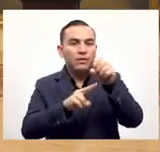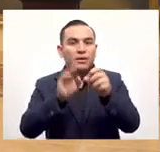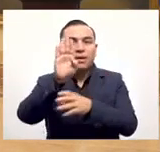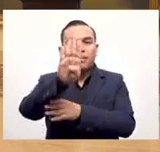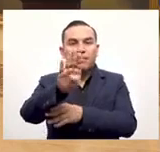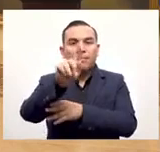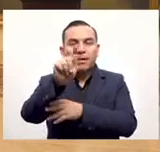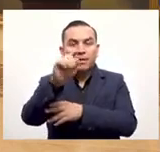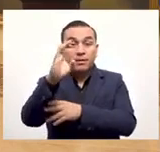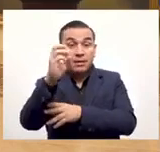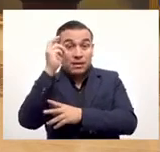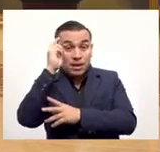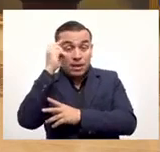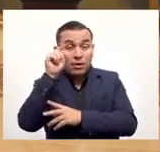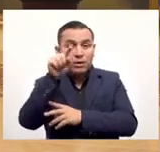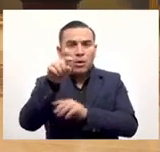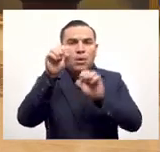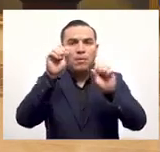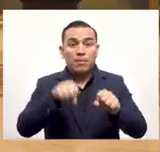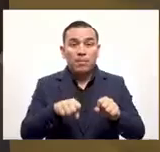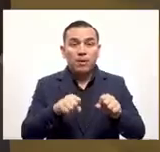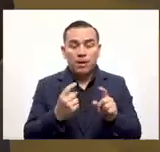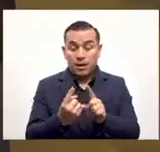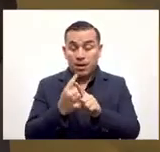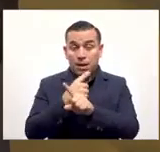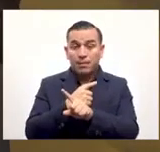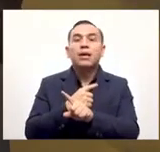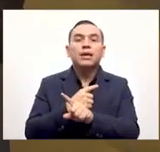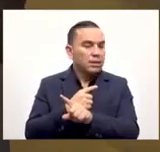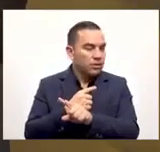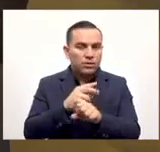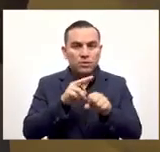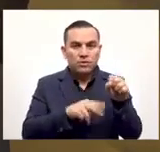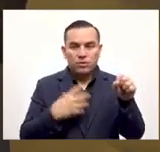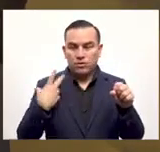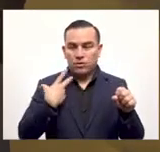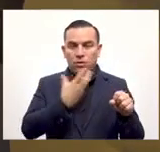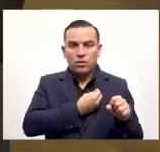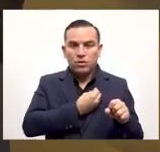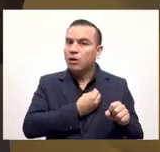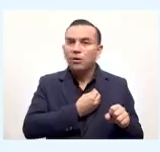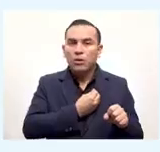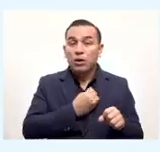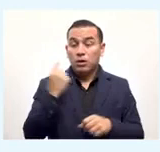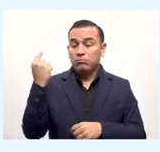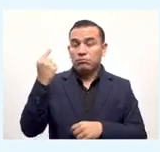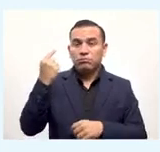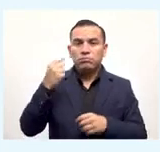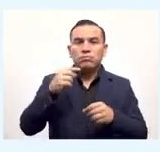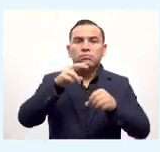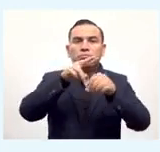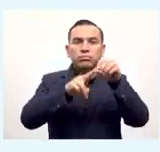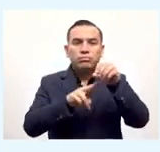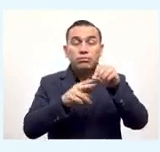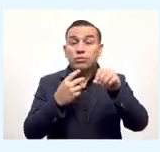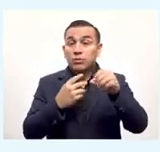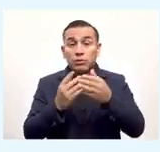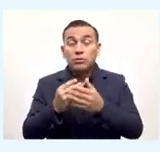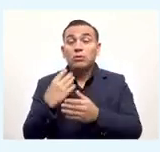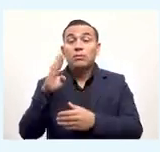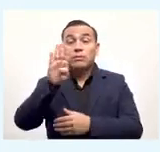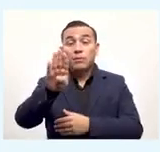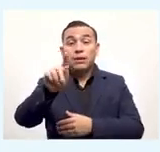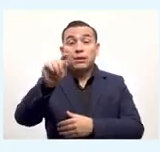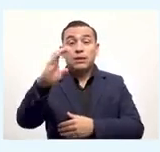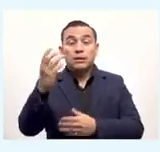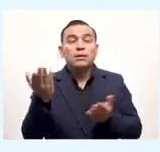Normalmente cuando recibe dinero puede escoger si quiere Bitcoins o no, pero esos 30 dólares son para promover el uso del Bitcoin y para promover el uso del app y por